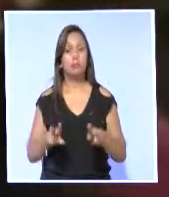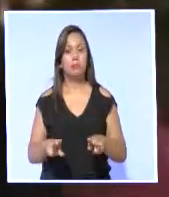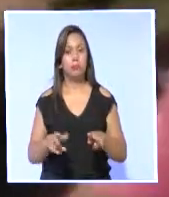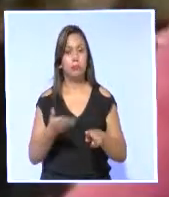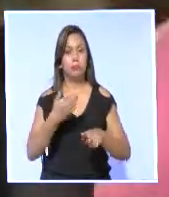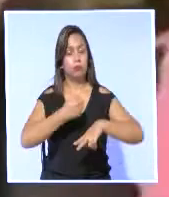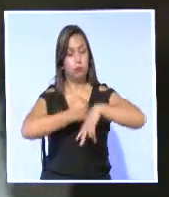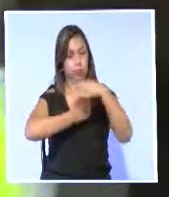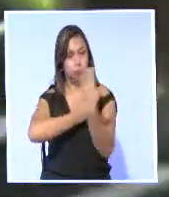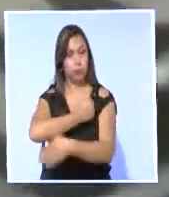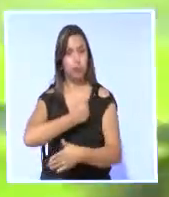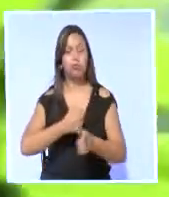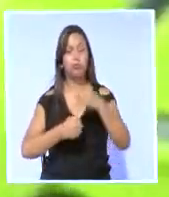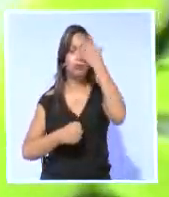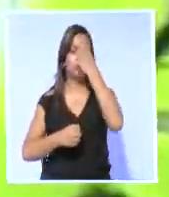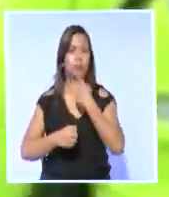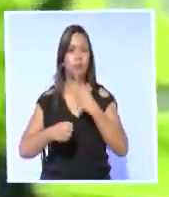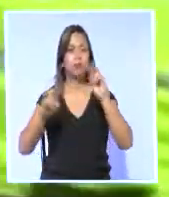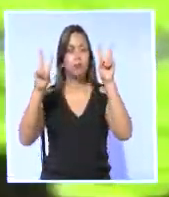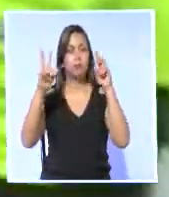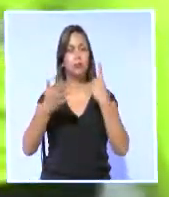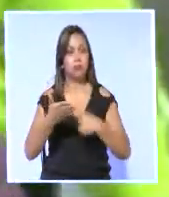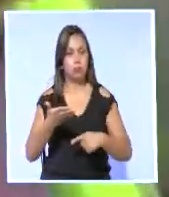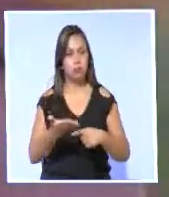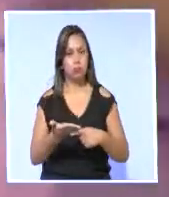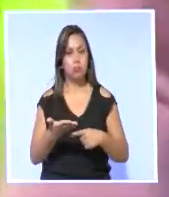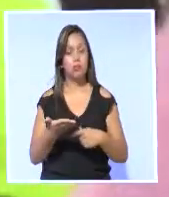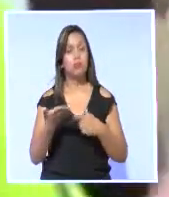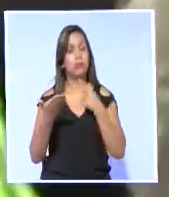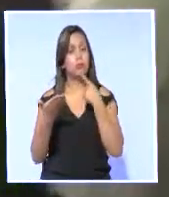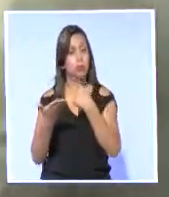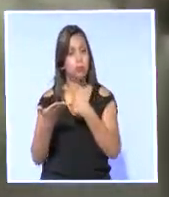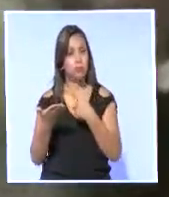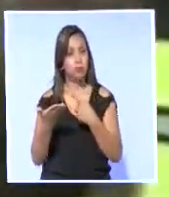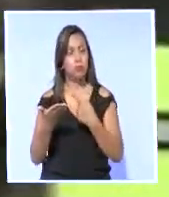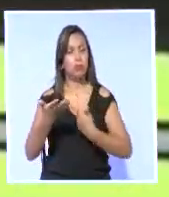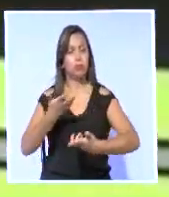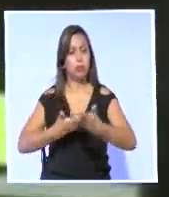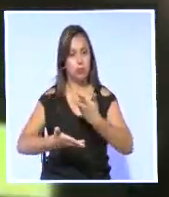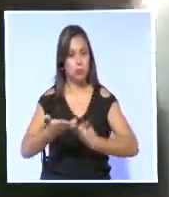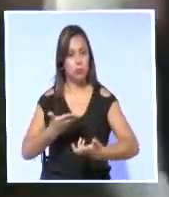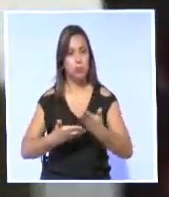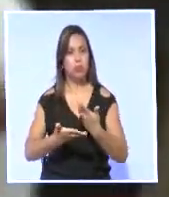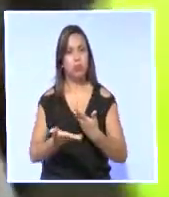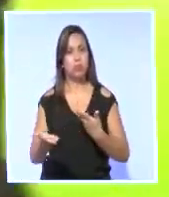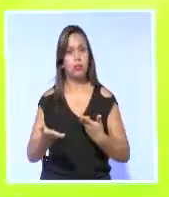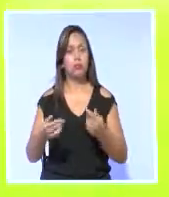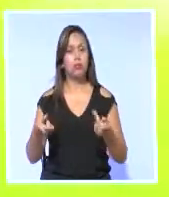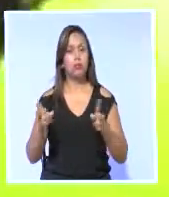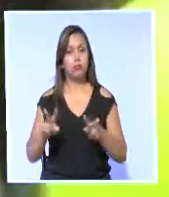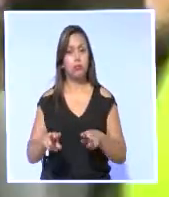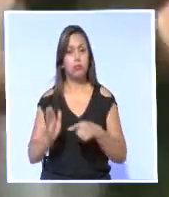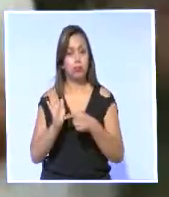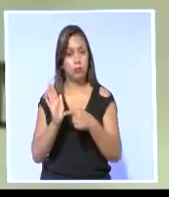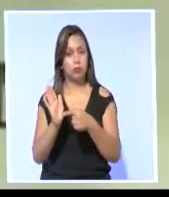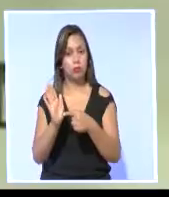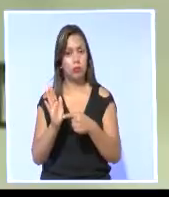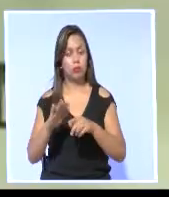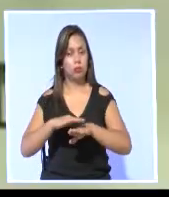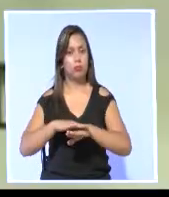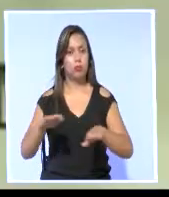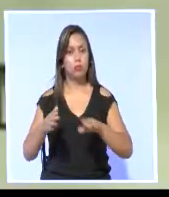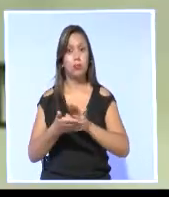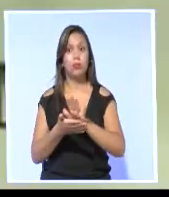sentencia por este caso, se determinó que debían realizarse compensaciones de orden económico a las víctimas y la colocación de una placa en el